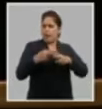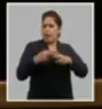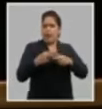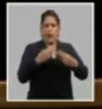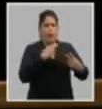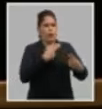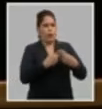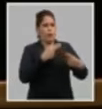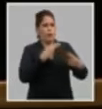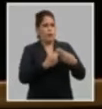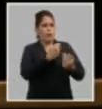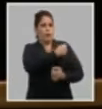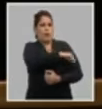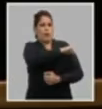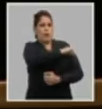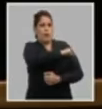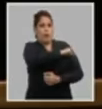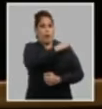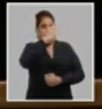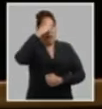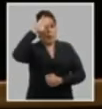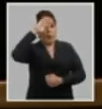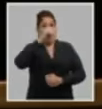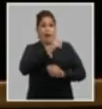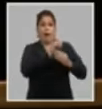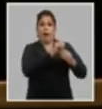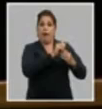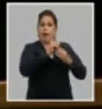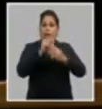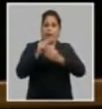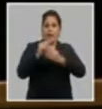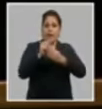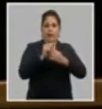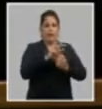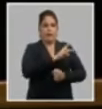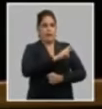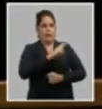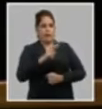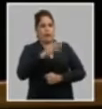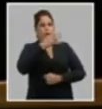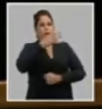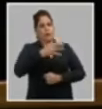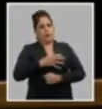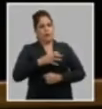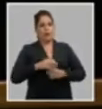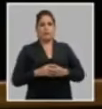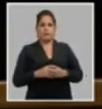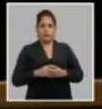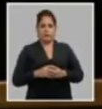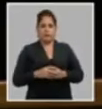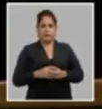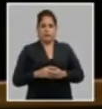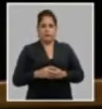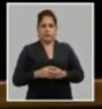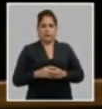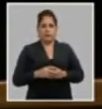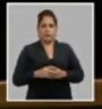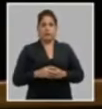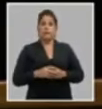depositada por el pueblo en el líder fundador de la revolución el comandante en jefe Fidel Castro Ruz.